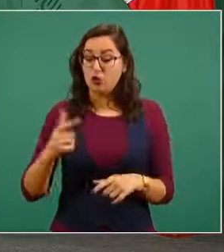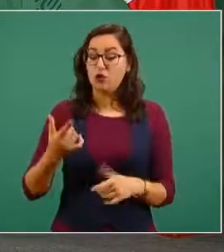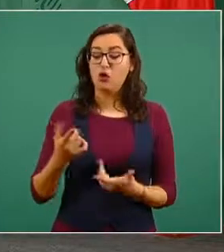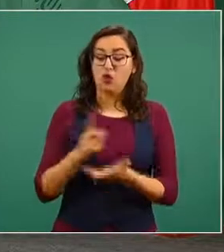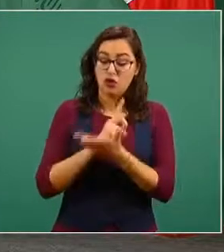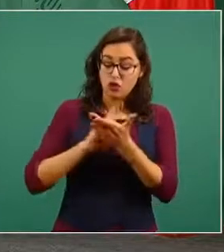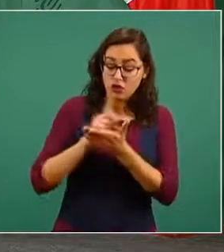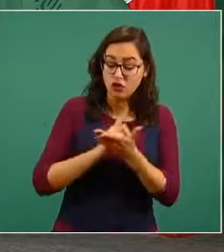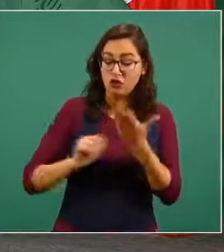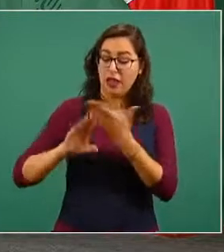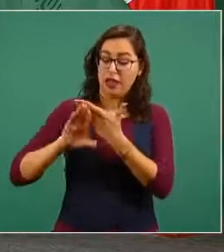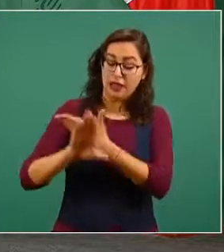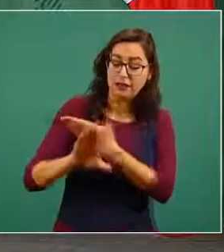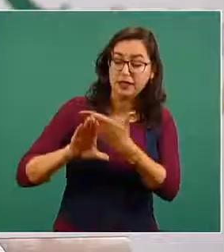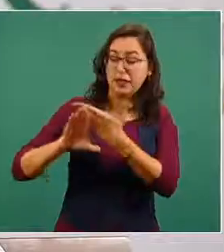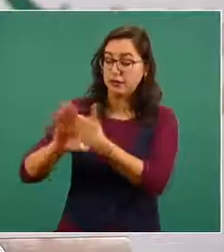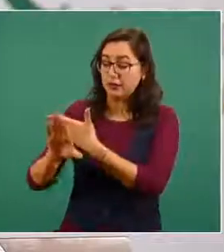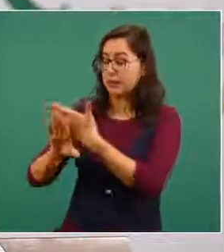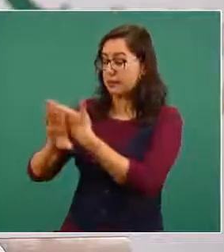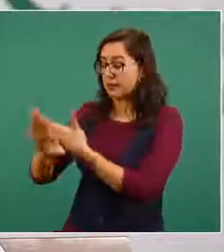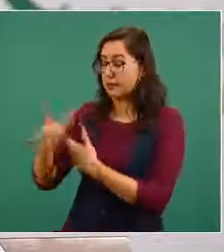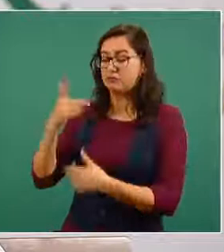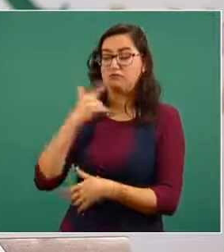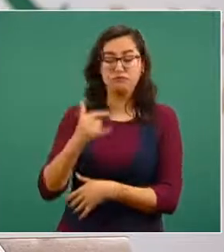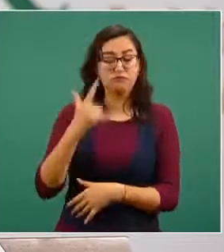y no sólo en razón de una alianza